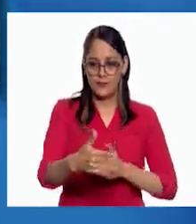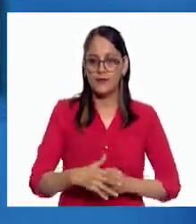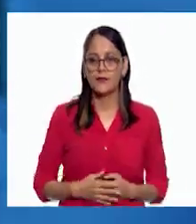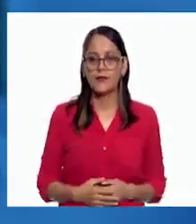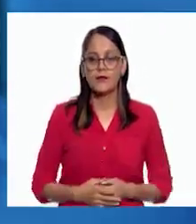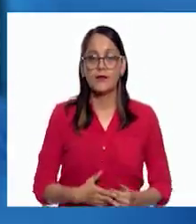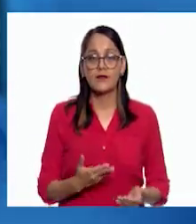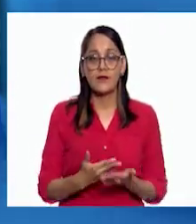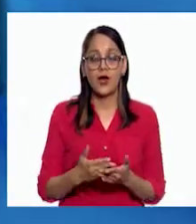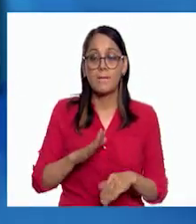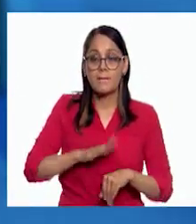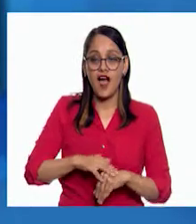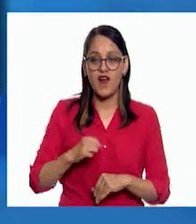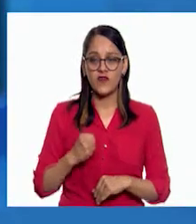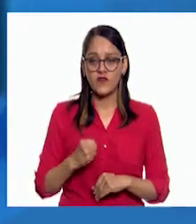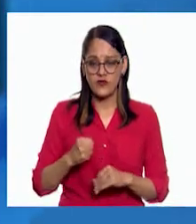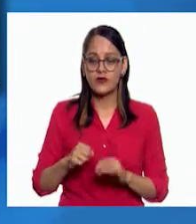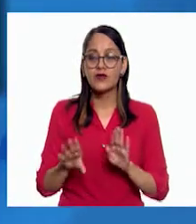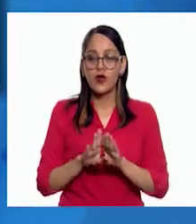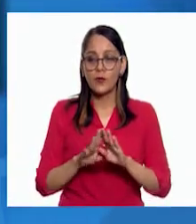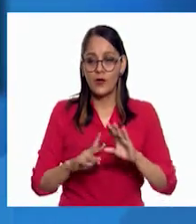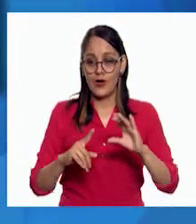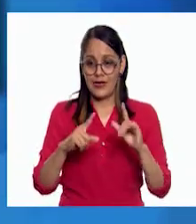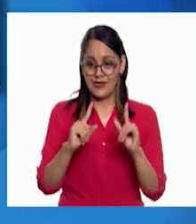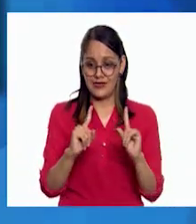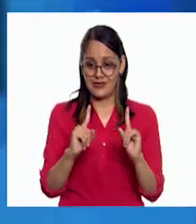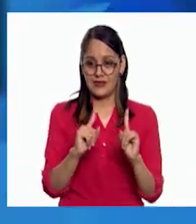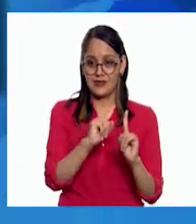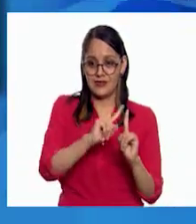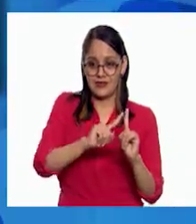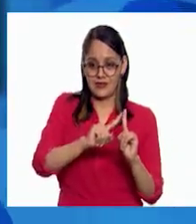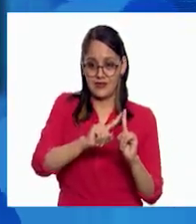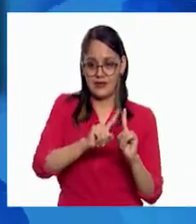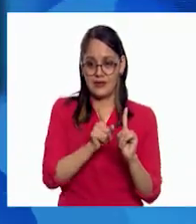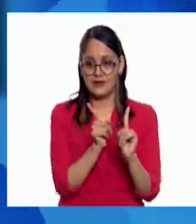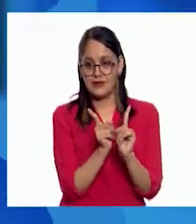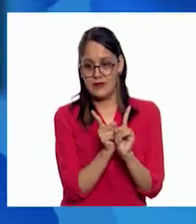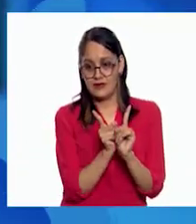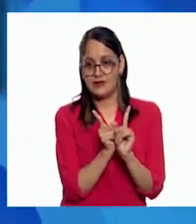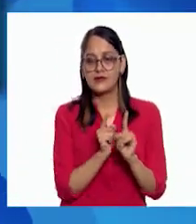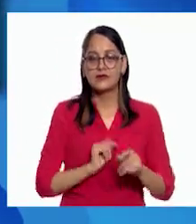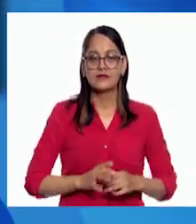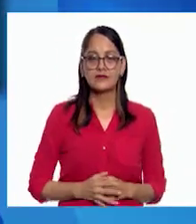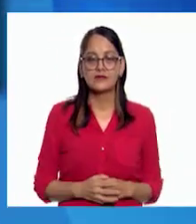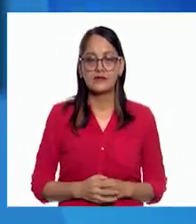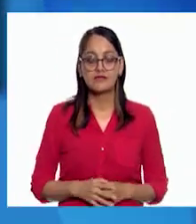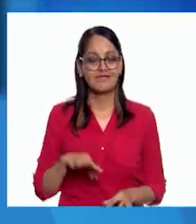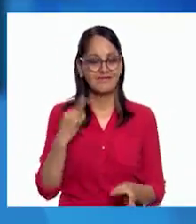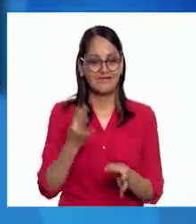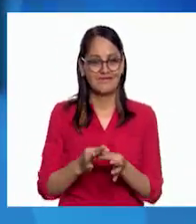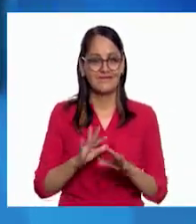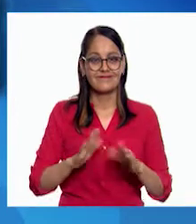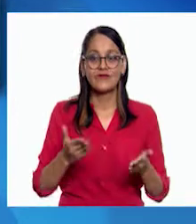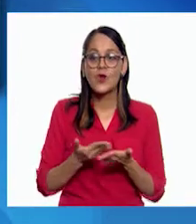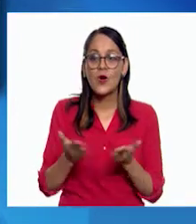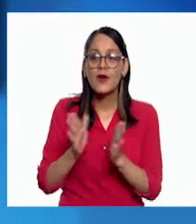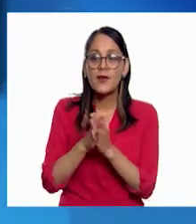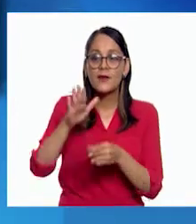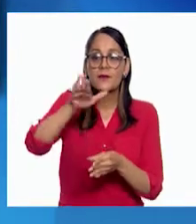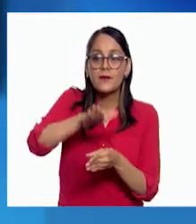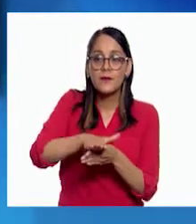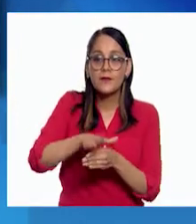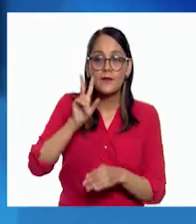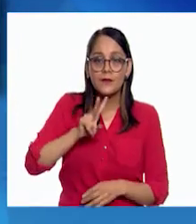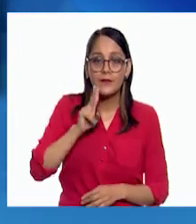la estructura, colocaré en las distintas caras del cubo cinco palillos de forma transversal. ¡Listo! ¡Vamos a probarla!